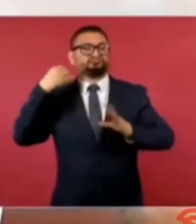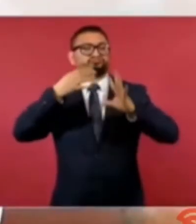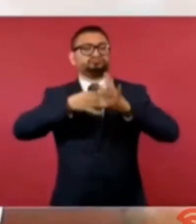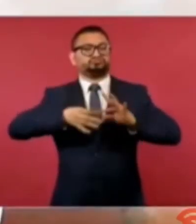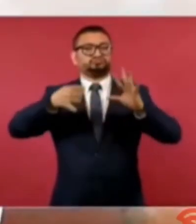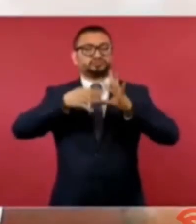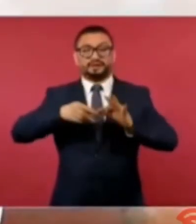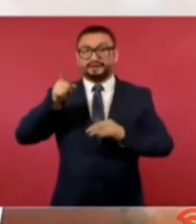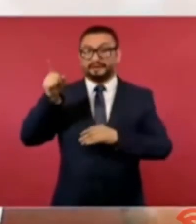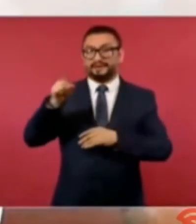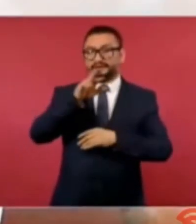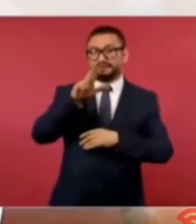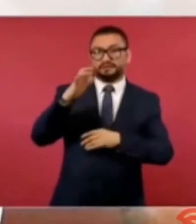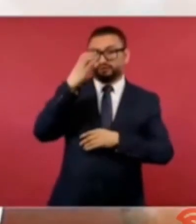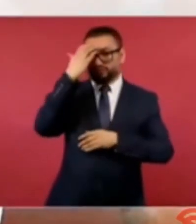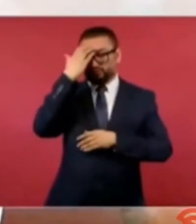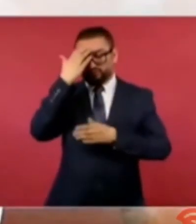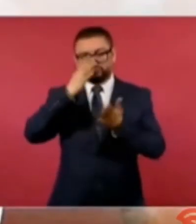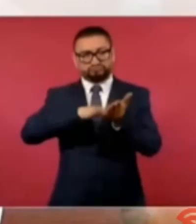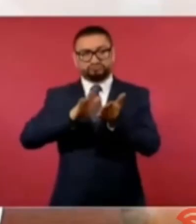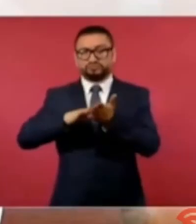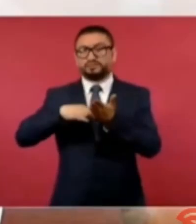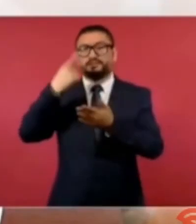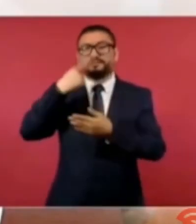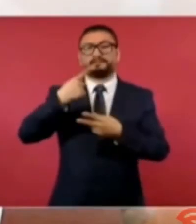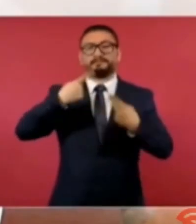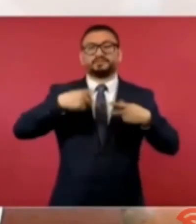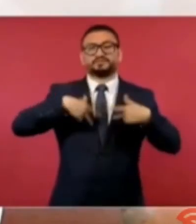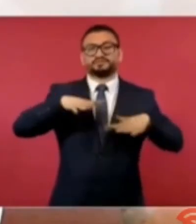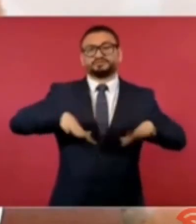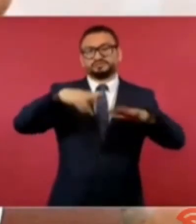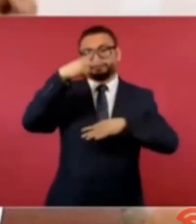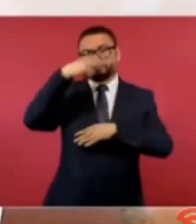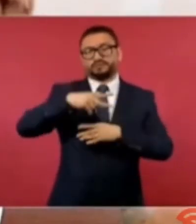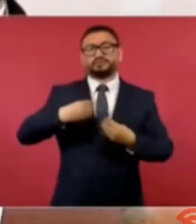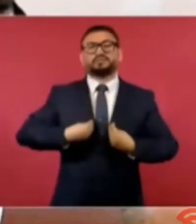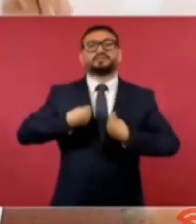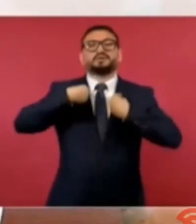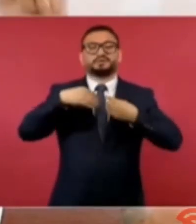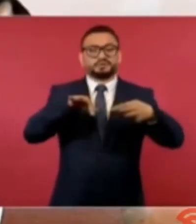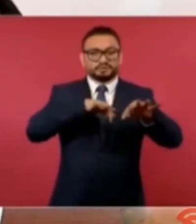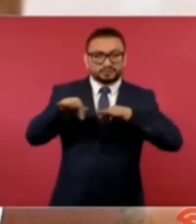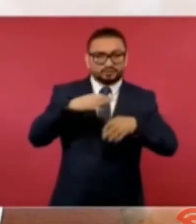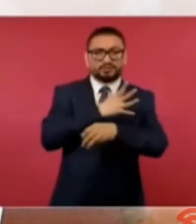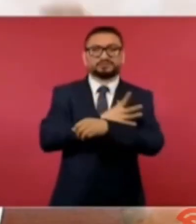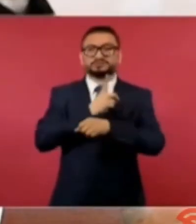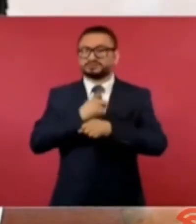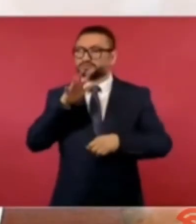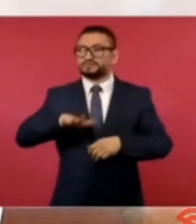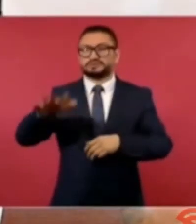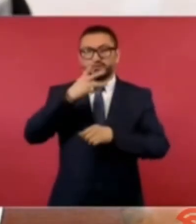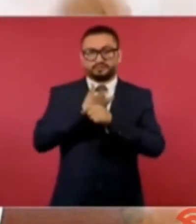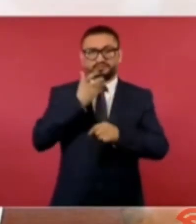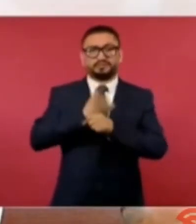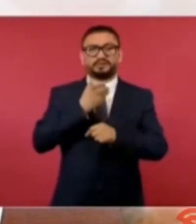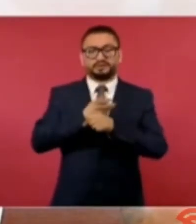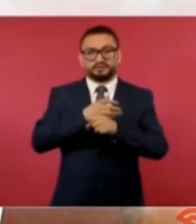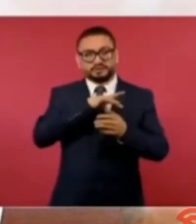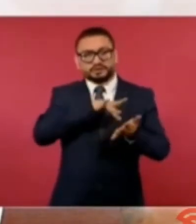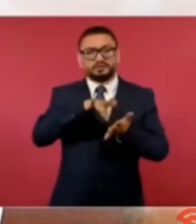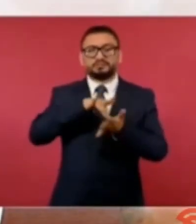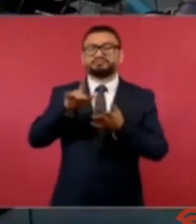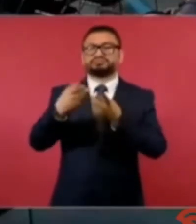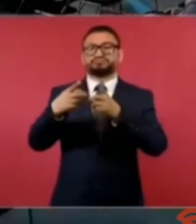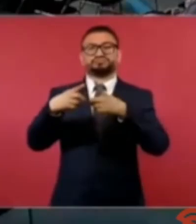a los mexicanos que viven trabajan honradamente en Estados Unidos y contribuyen al